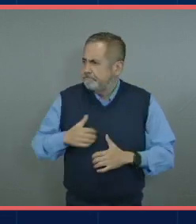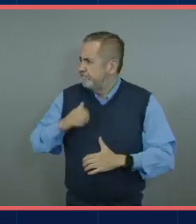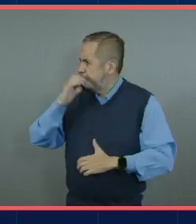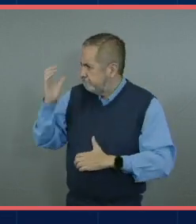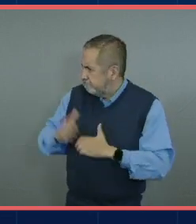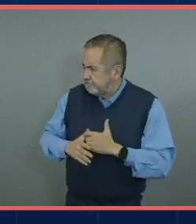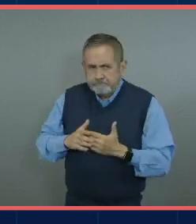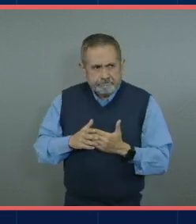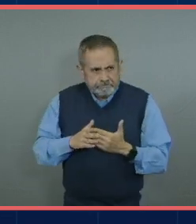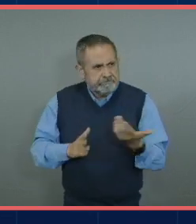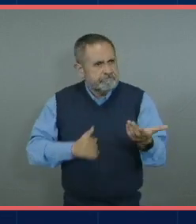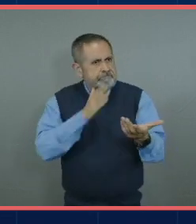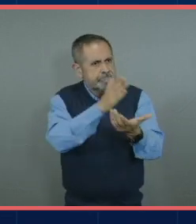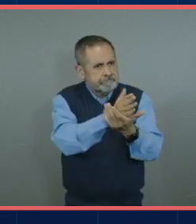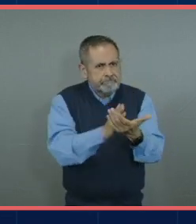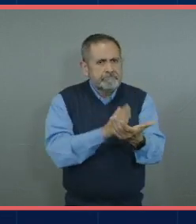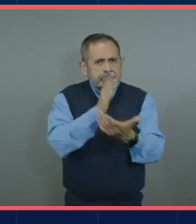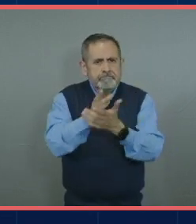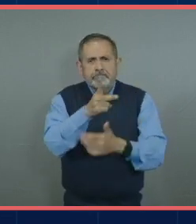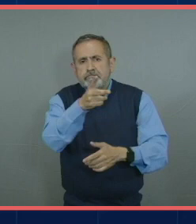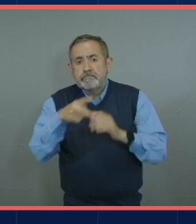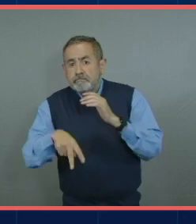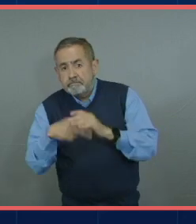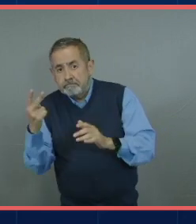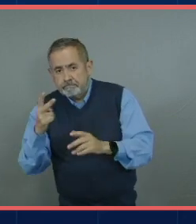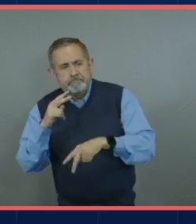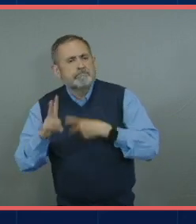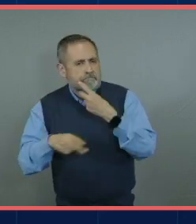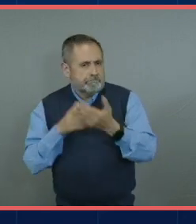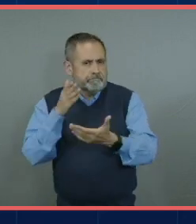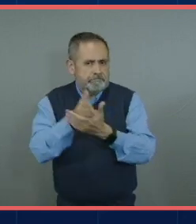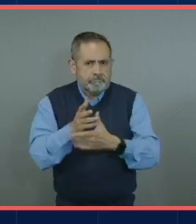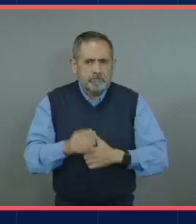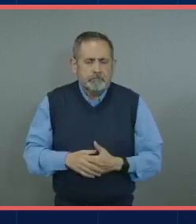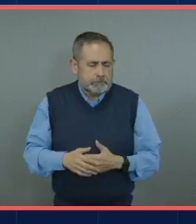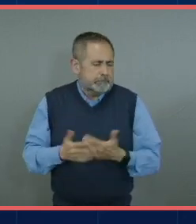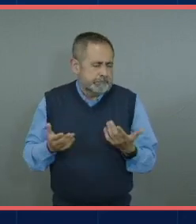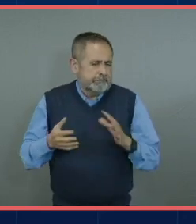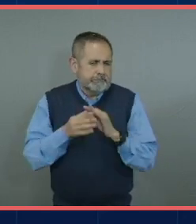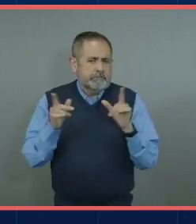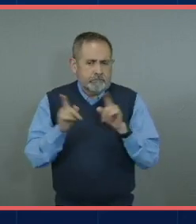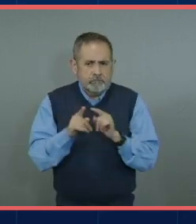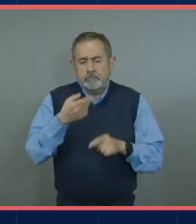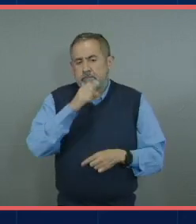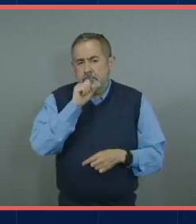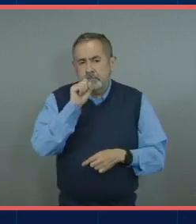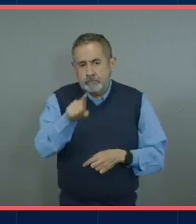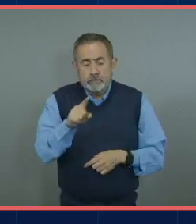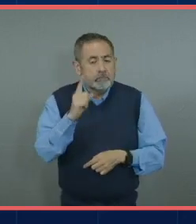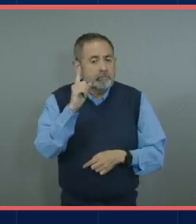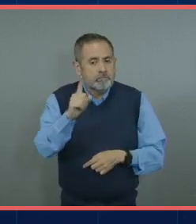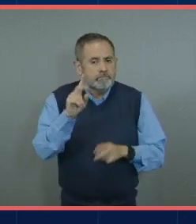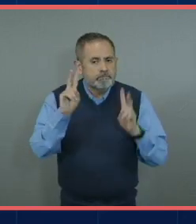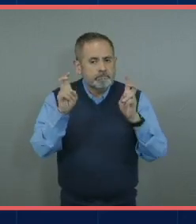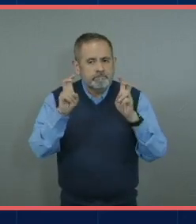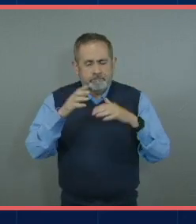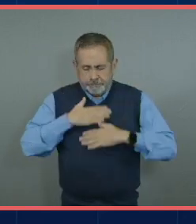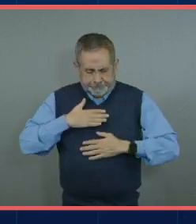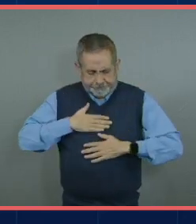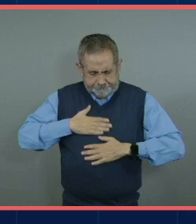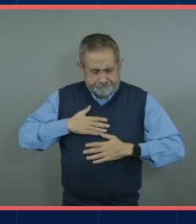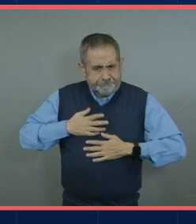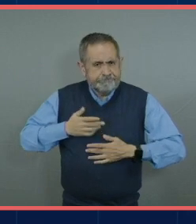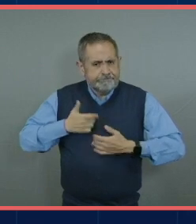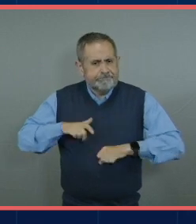este pues apuntando a bancantes y demás ¿no? entonces eso de manera muy técnica pero de en un tema un poco más cercano